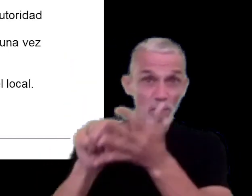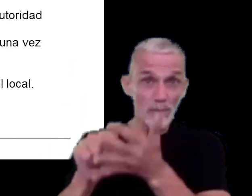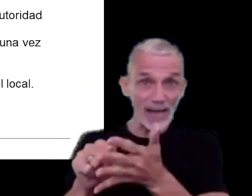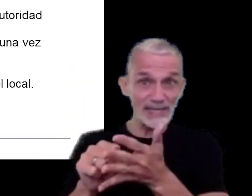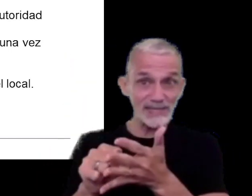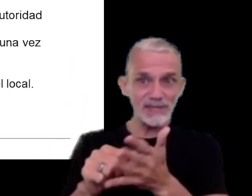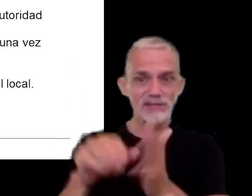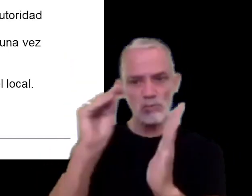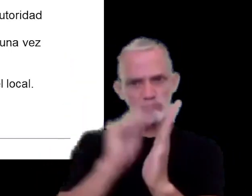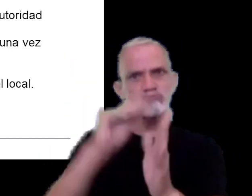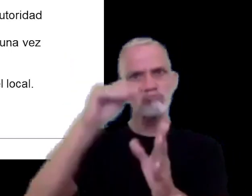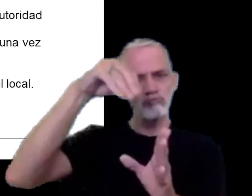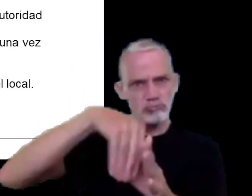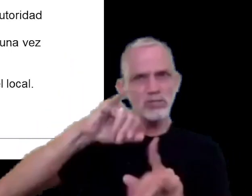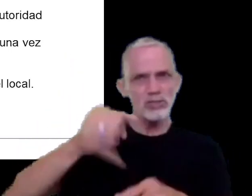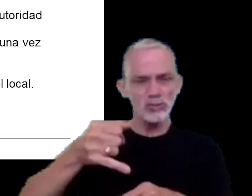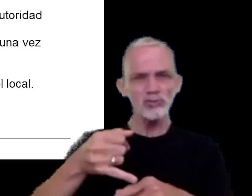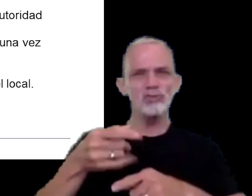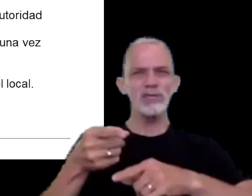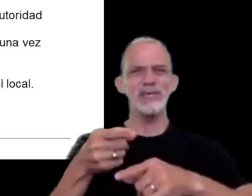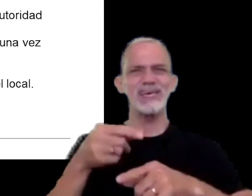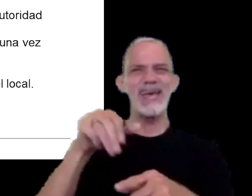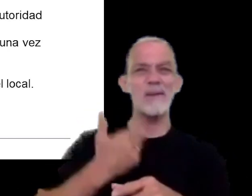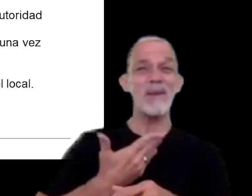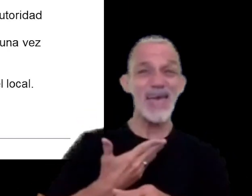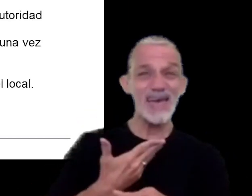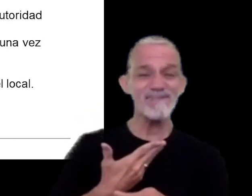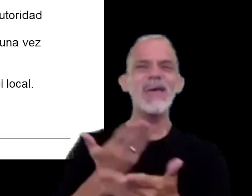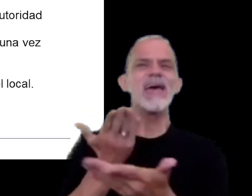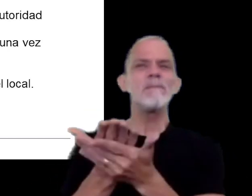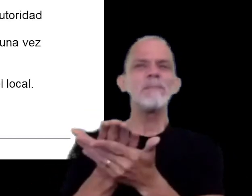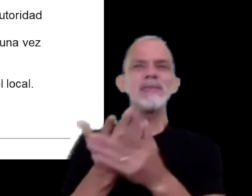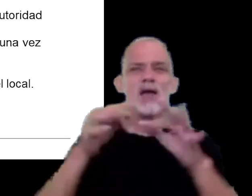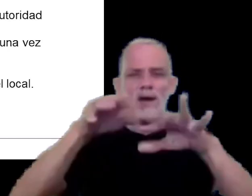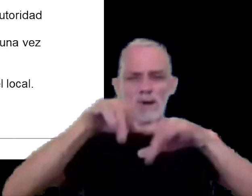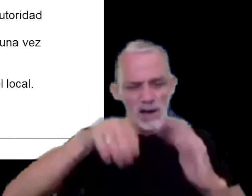implementado el master file exigen que el contenido